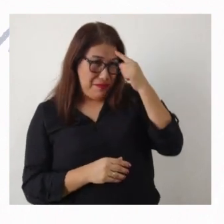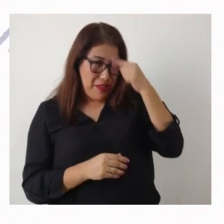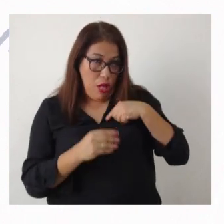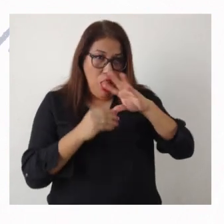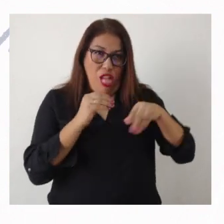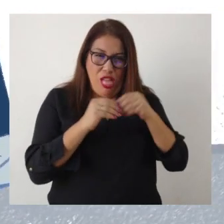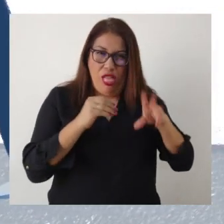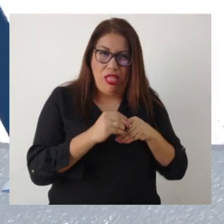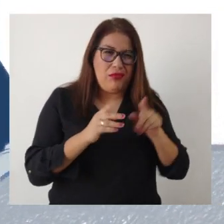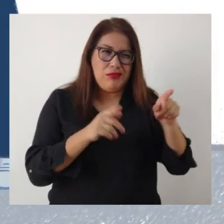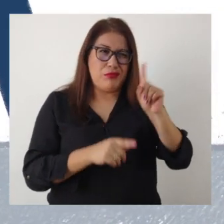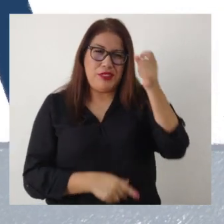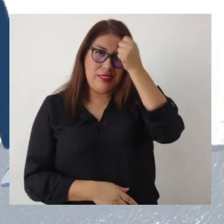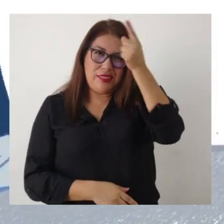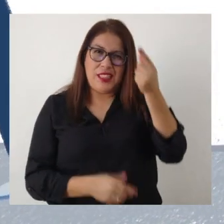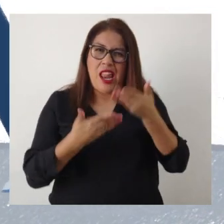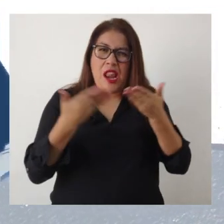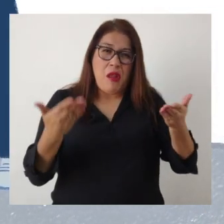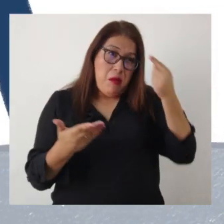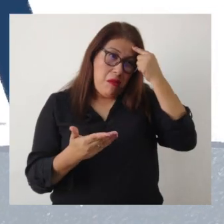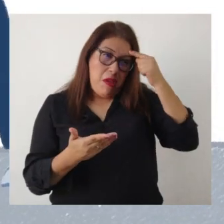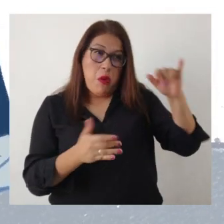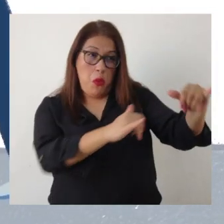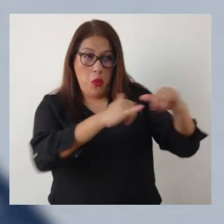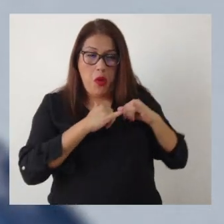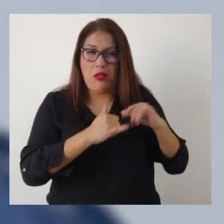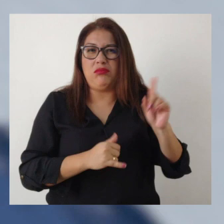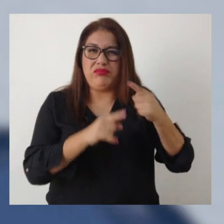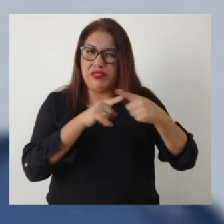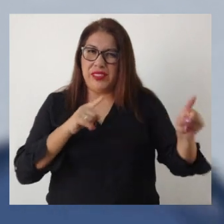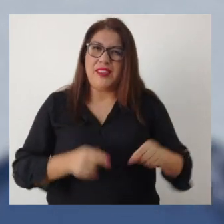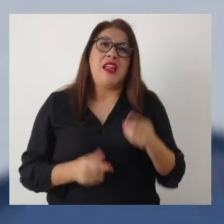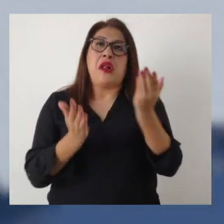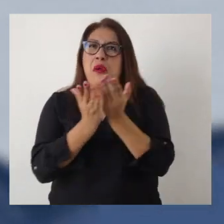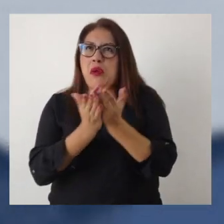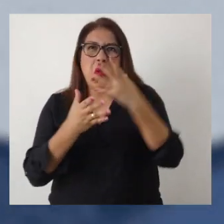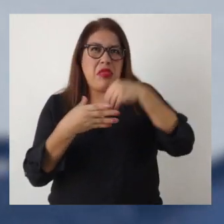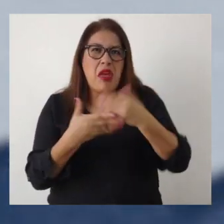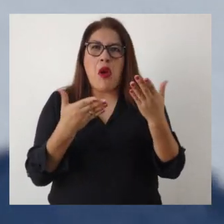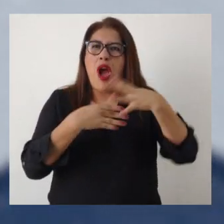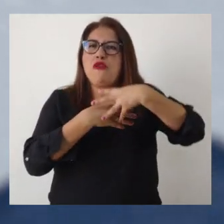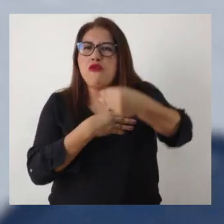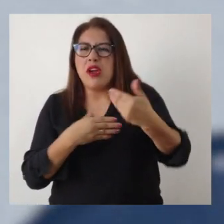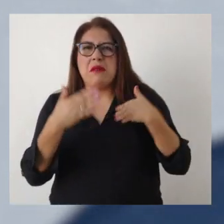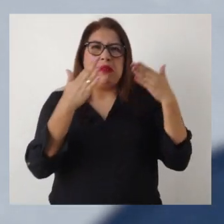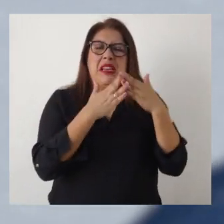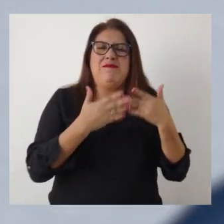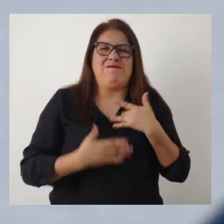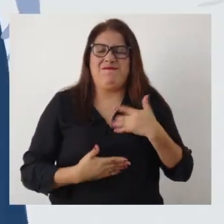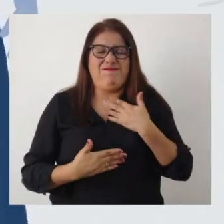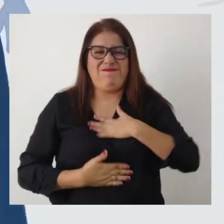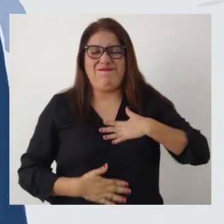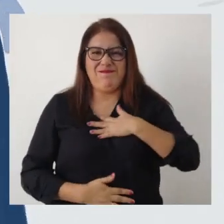¿En serio? Es que tú no lo ves, pero las cosas no son iguales para ti y para mí. Ni en el cole, ni en la calle, ni siquiera en mi